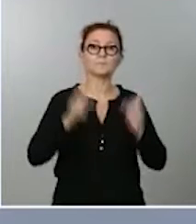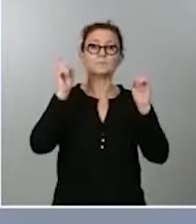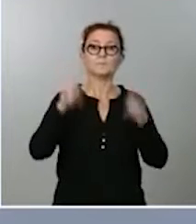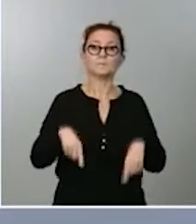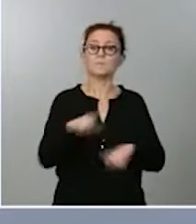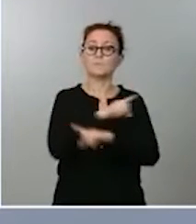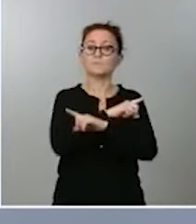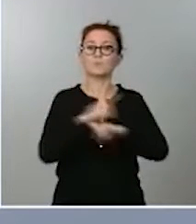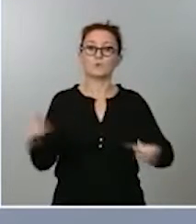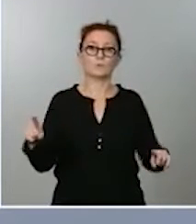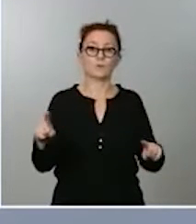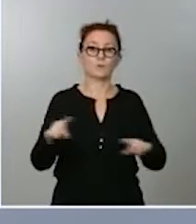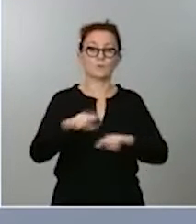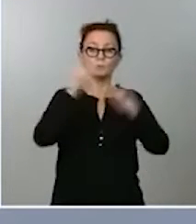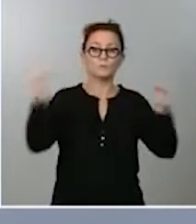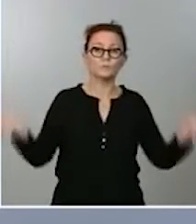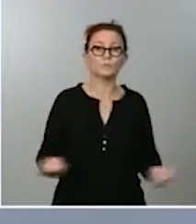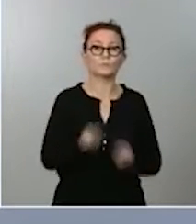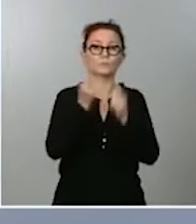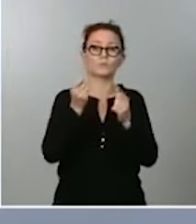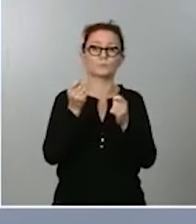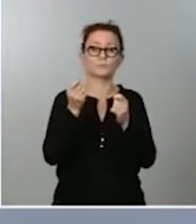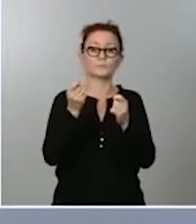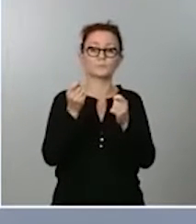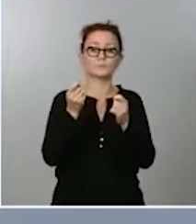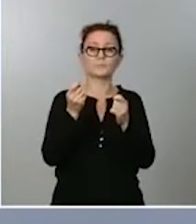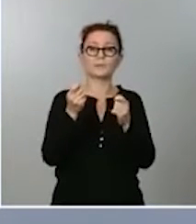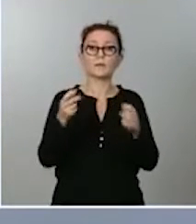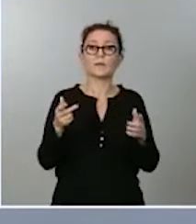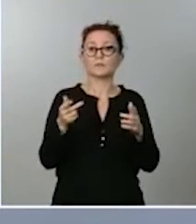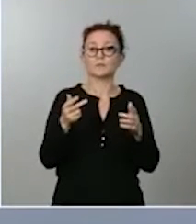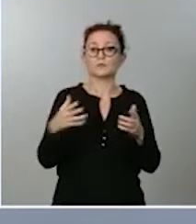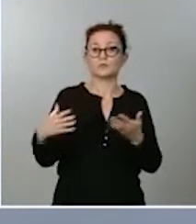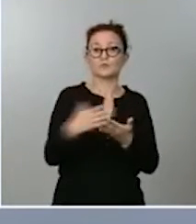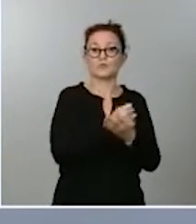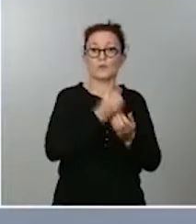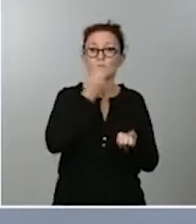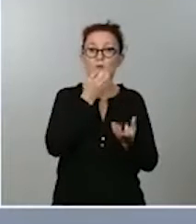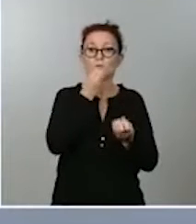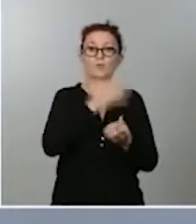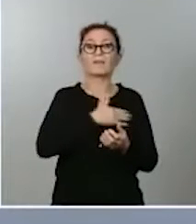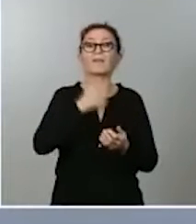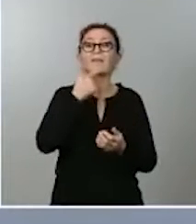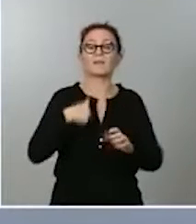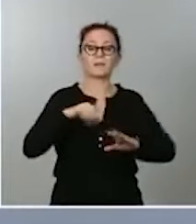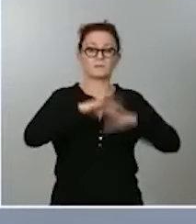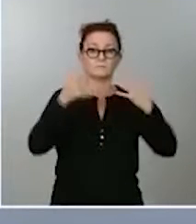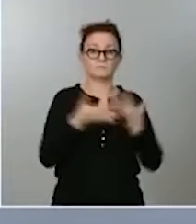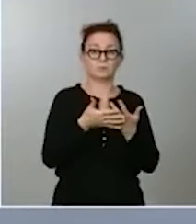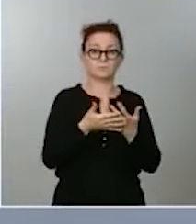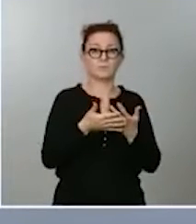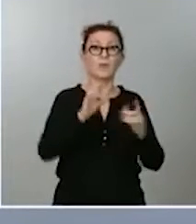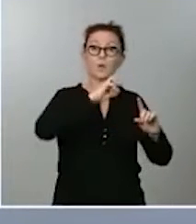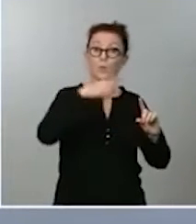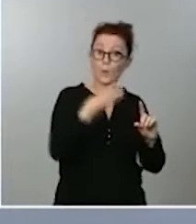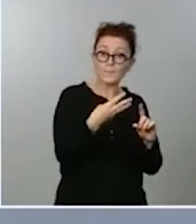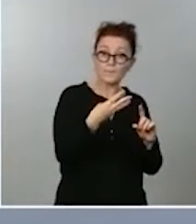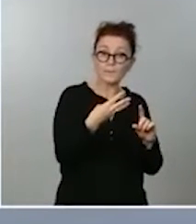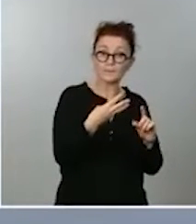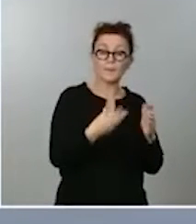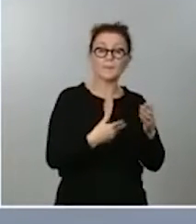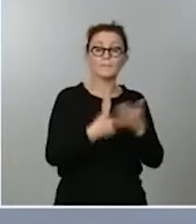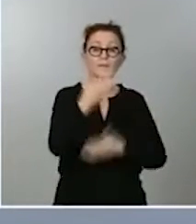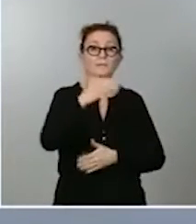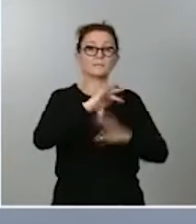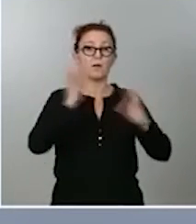tipo de anuncio de estas características en la sociedad de información, es decir, en Internet, lo que incluye a las páginas web, a la prensa online y a las redes